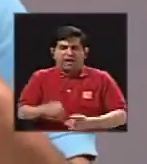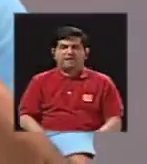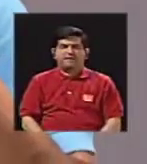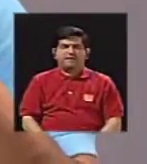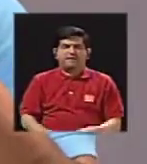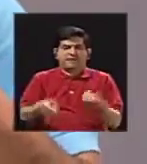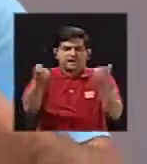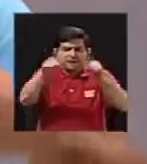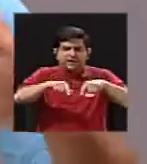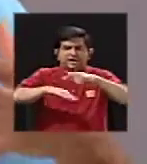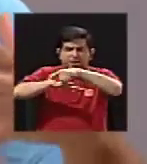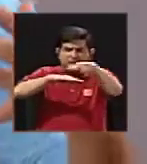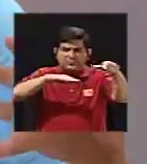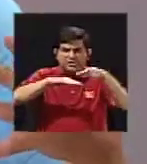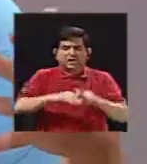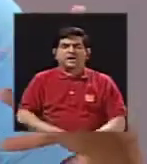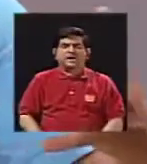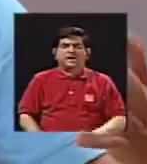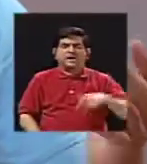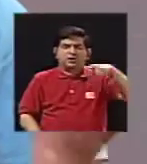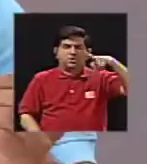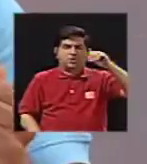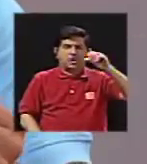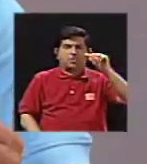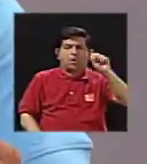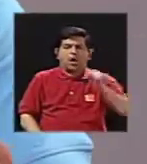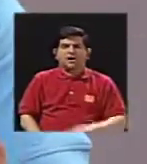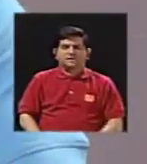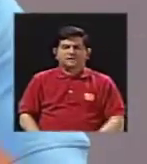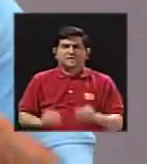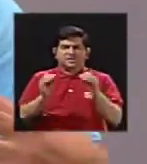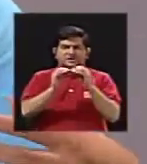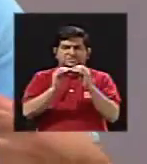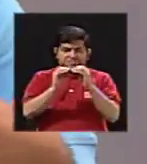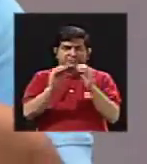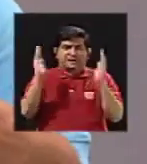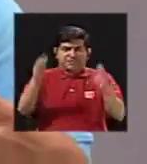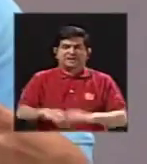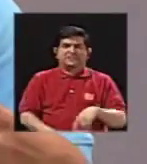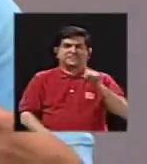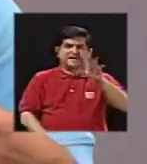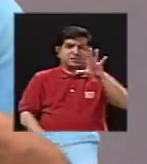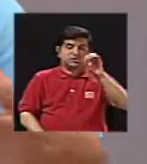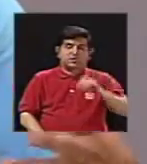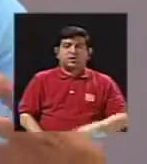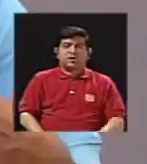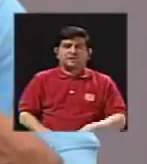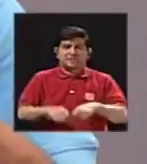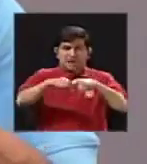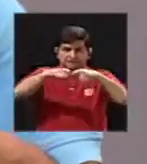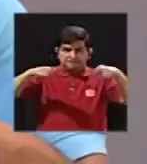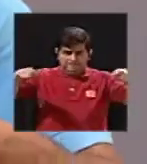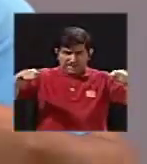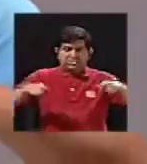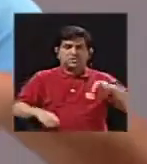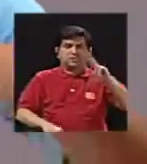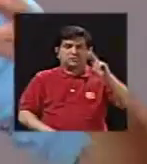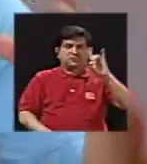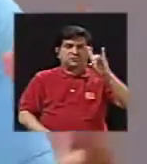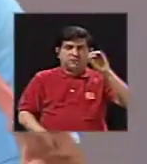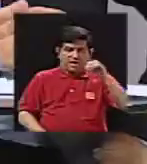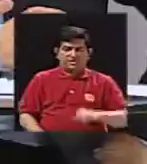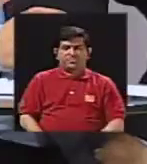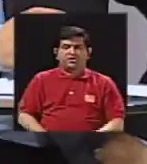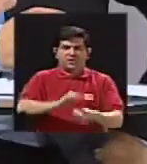del lago del volcán Poás, es un lago muy grande, estamos hablando que son más de 150 metros de diámetro, perdón, de radio, en la cual